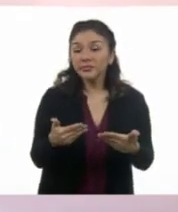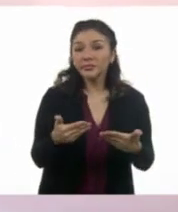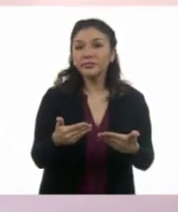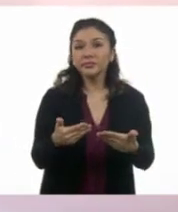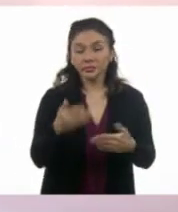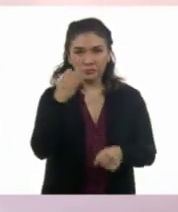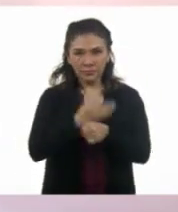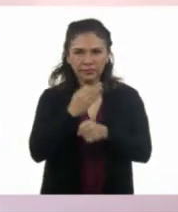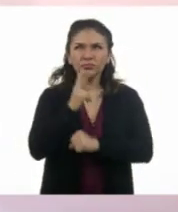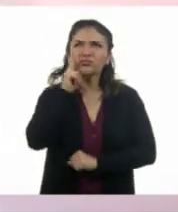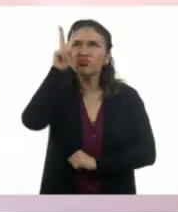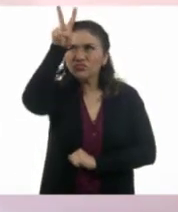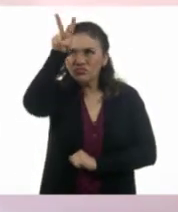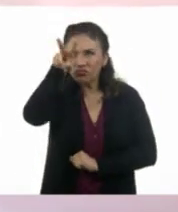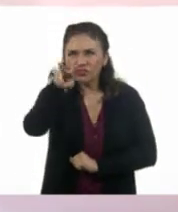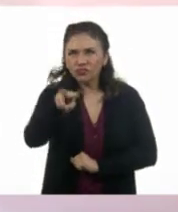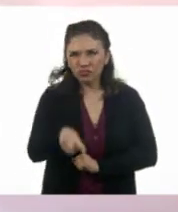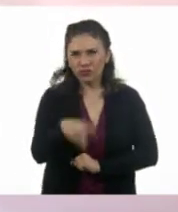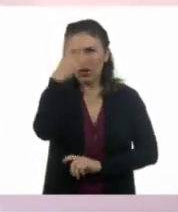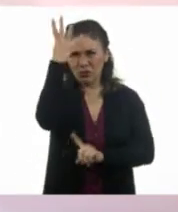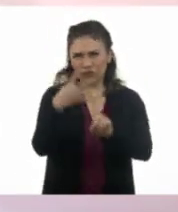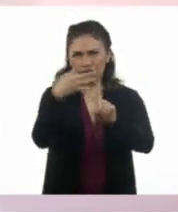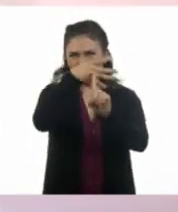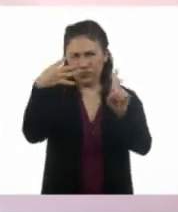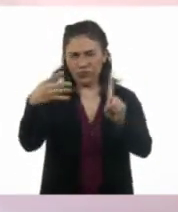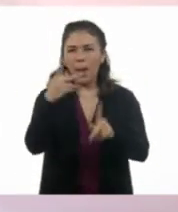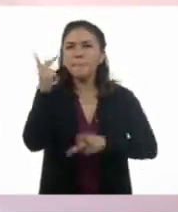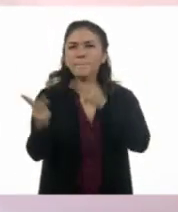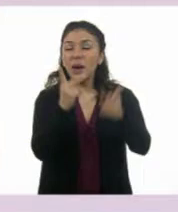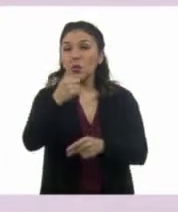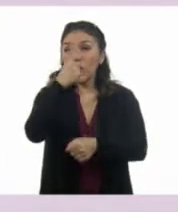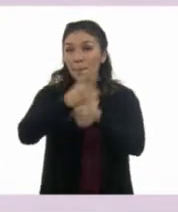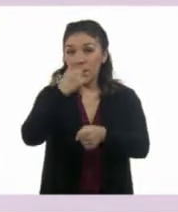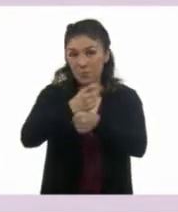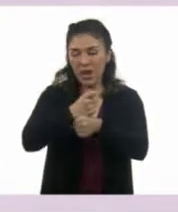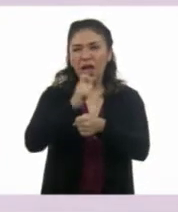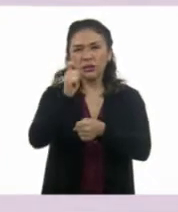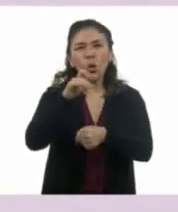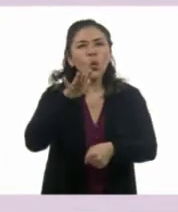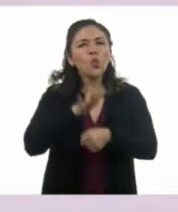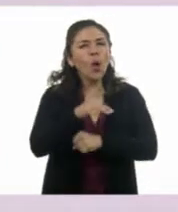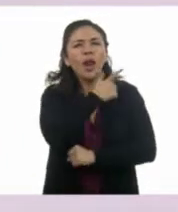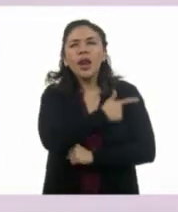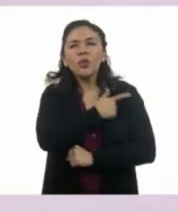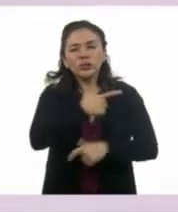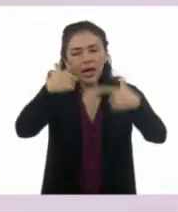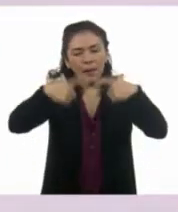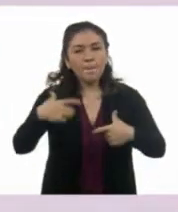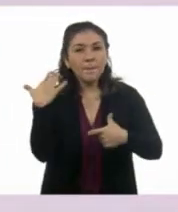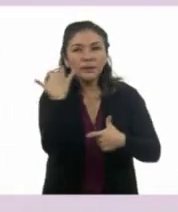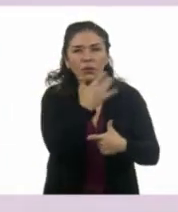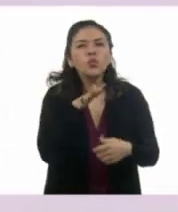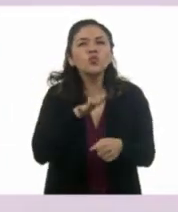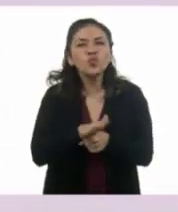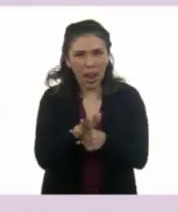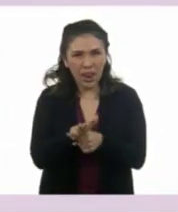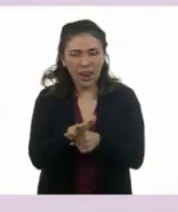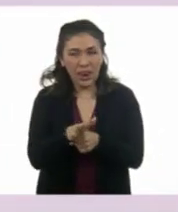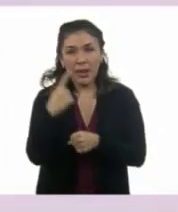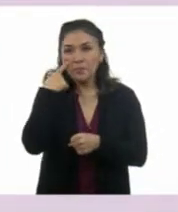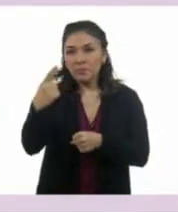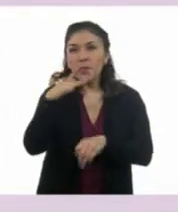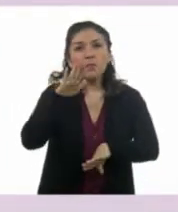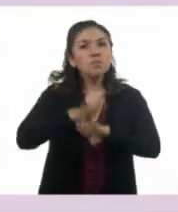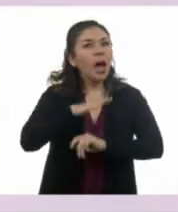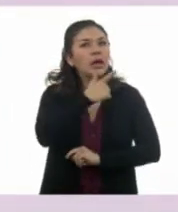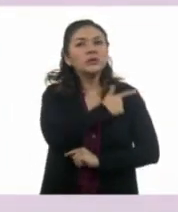vamos a observar la tabla. De la pregunta número uno. ¿Cuál es tu sabor de pastel favorito? ¿Cuál es